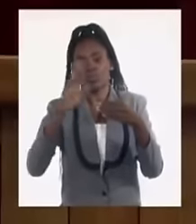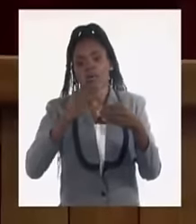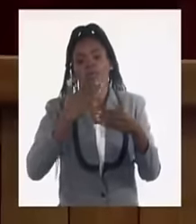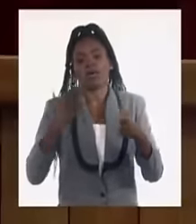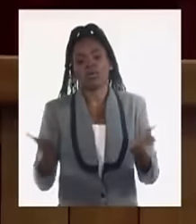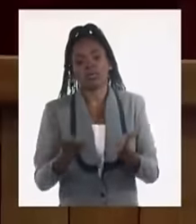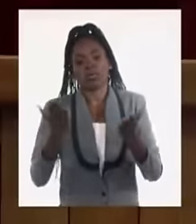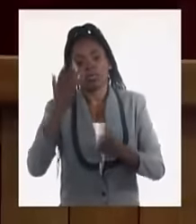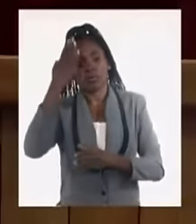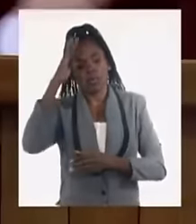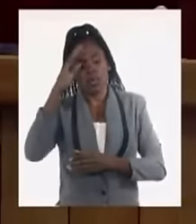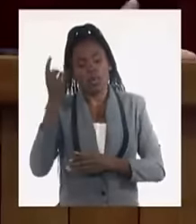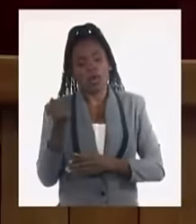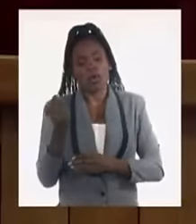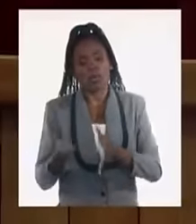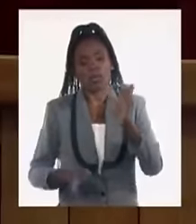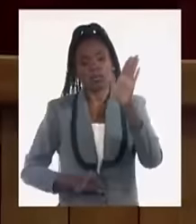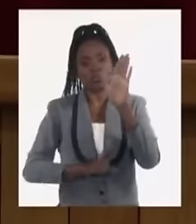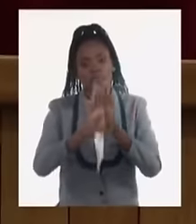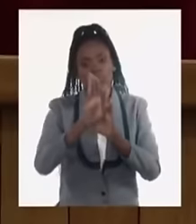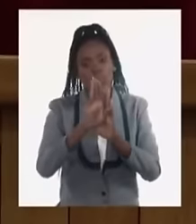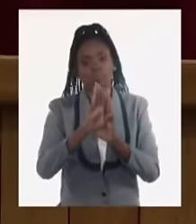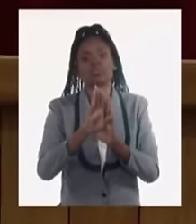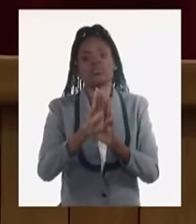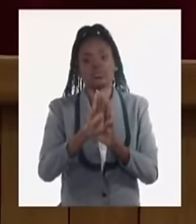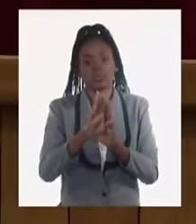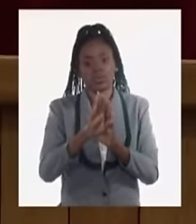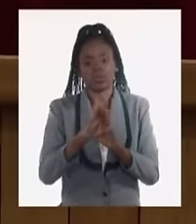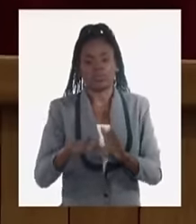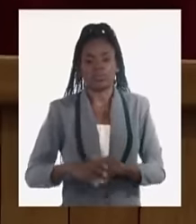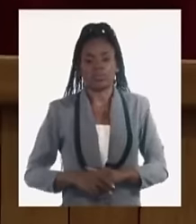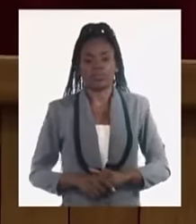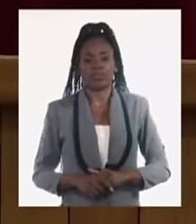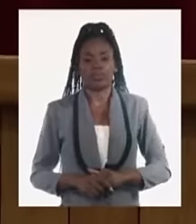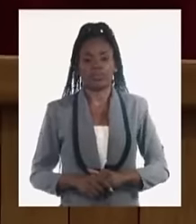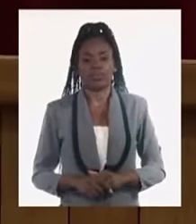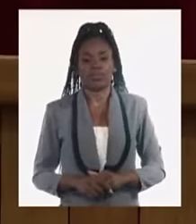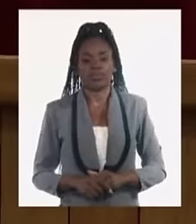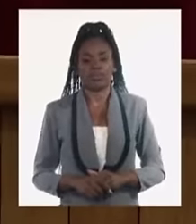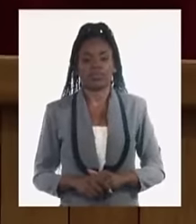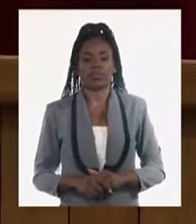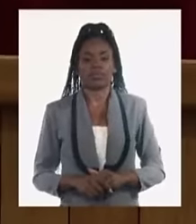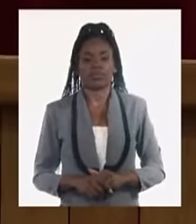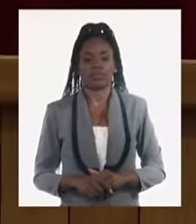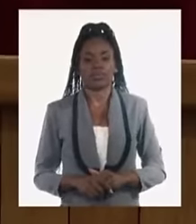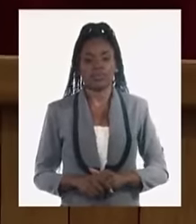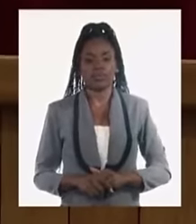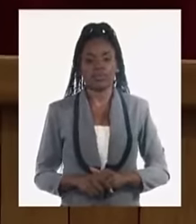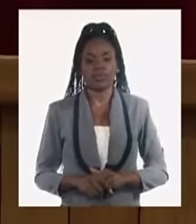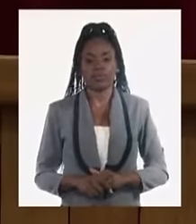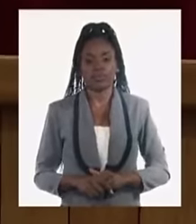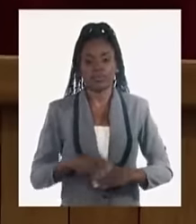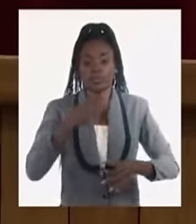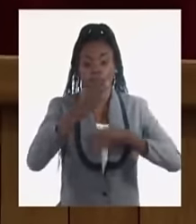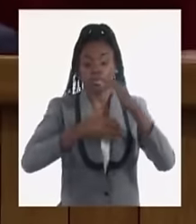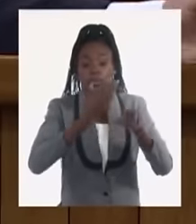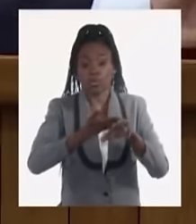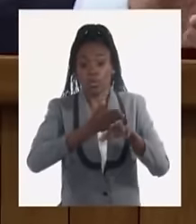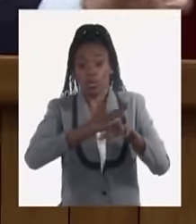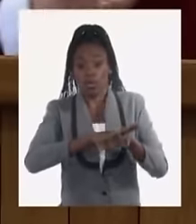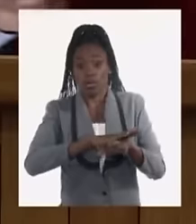economía en el país. Y que todo esto irradia después en beneficio de la población. Como se expresó la información,